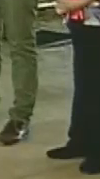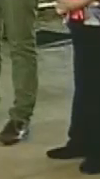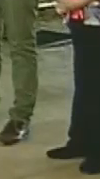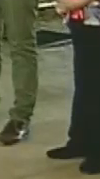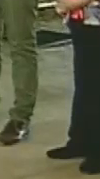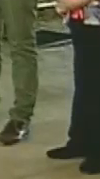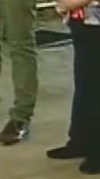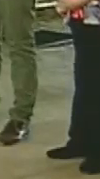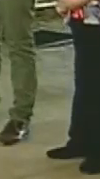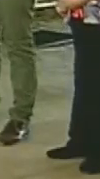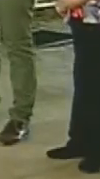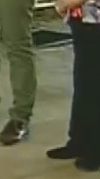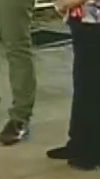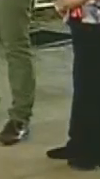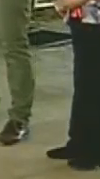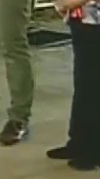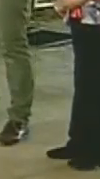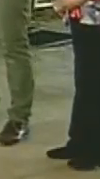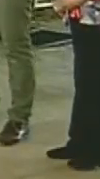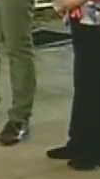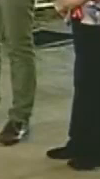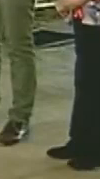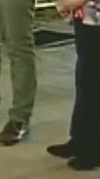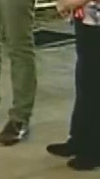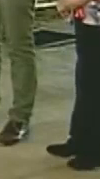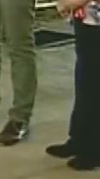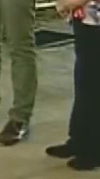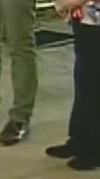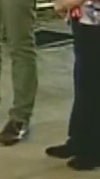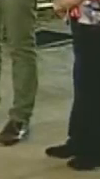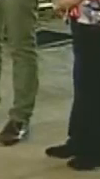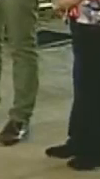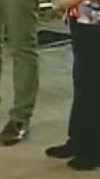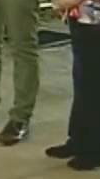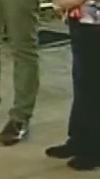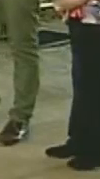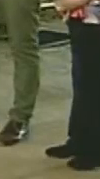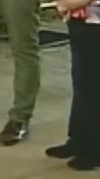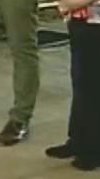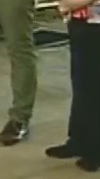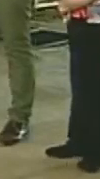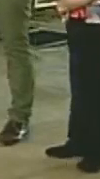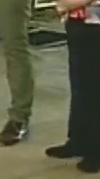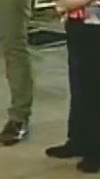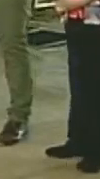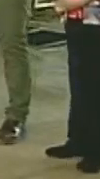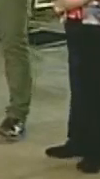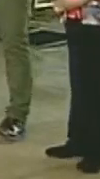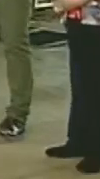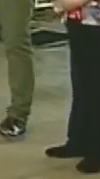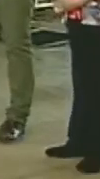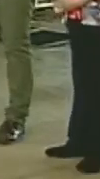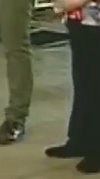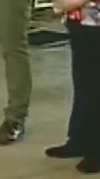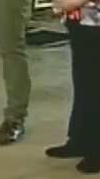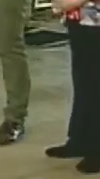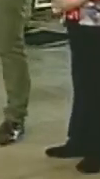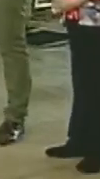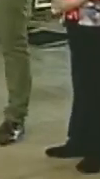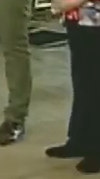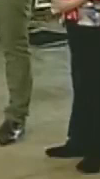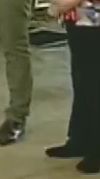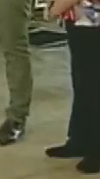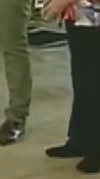Héctor Rodríguez, gobernador de Miranda, 19 de enero, miércoles. Wilmar Castro Soteldo,